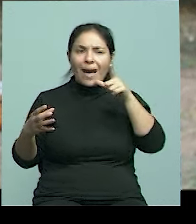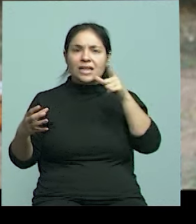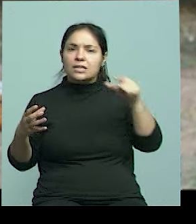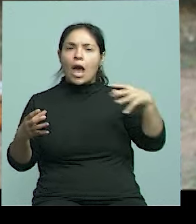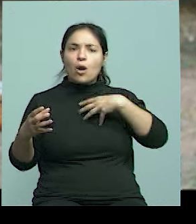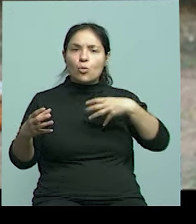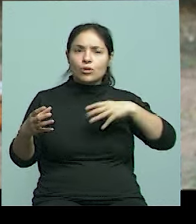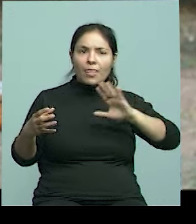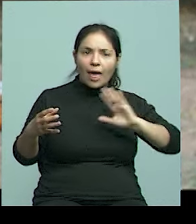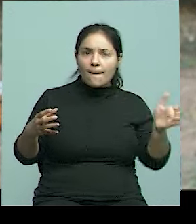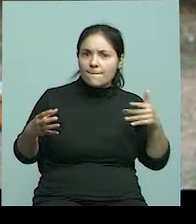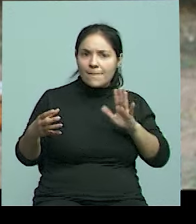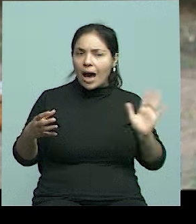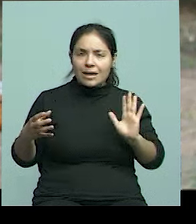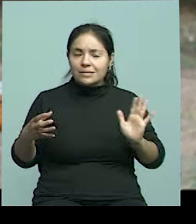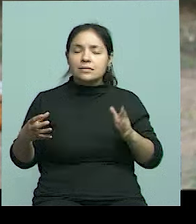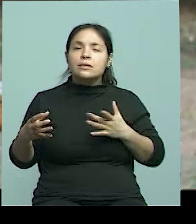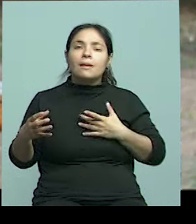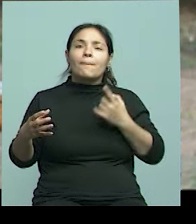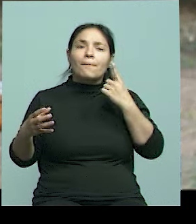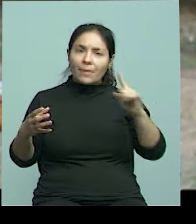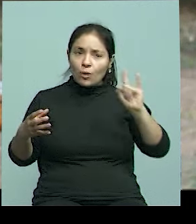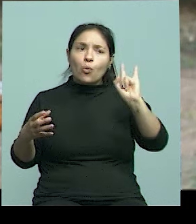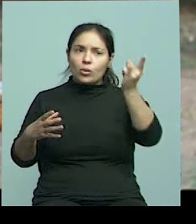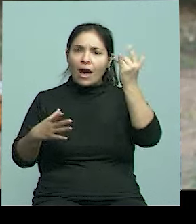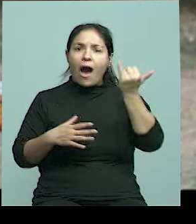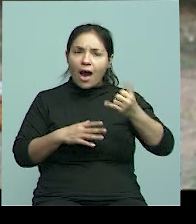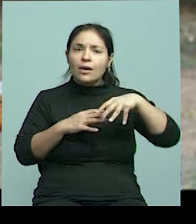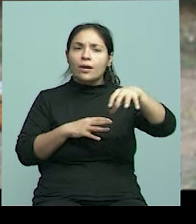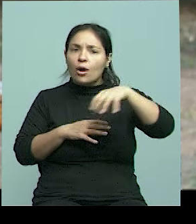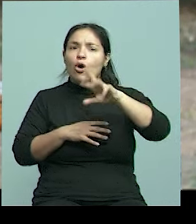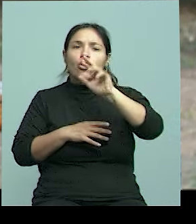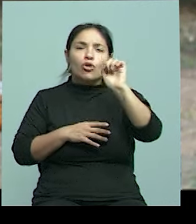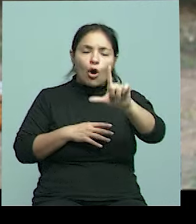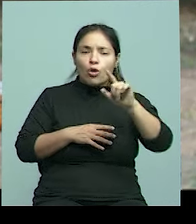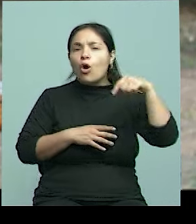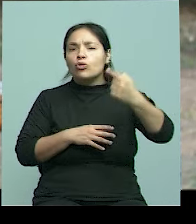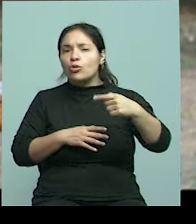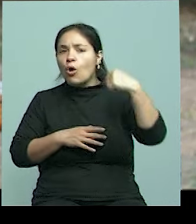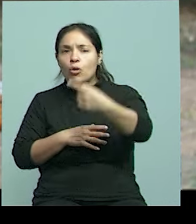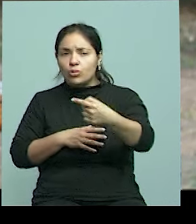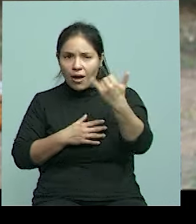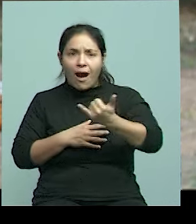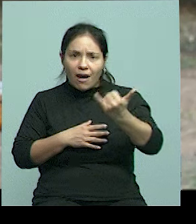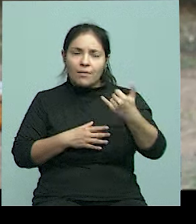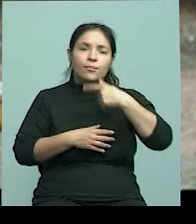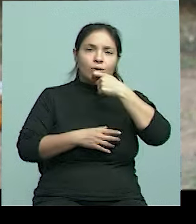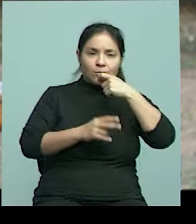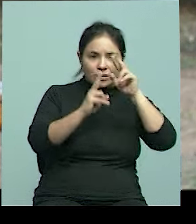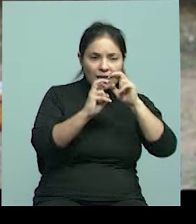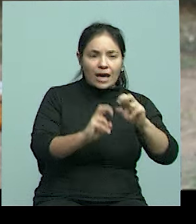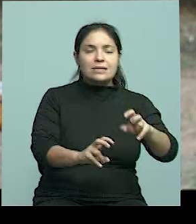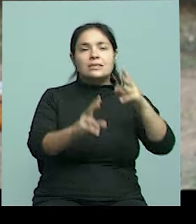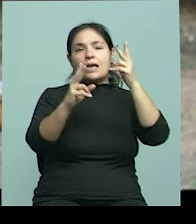y esta es una clara muestra, tiene otros roles que tienen que ver con la ciencia, con la tecnología,